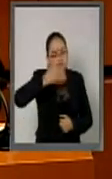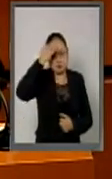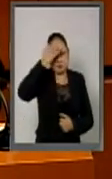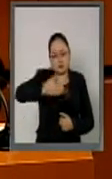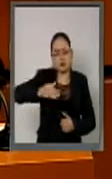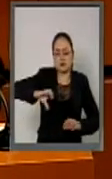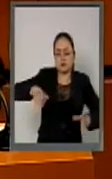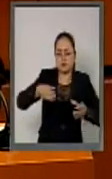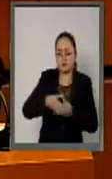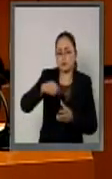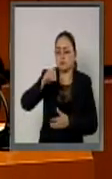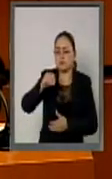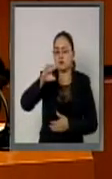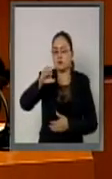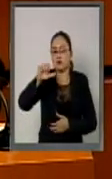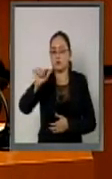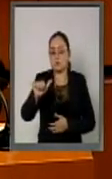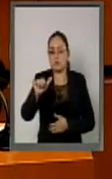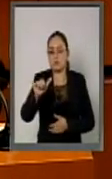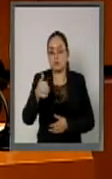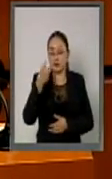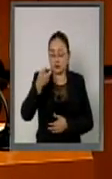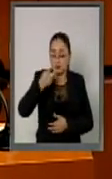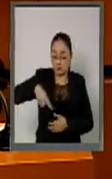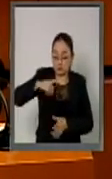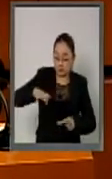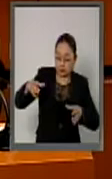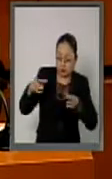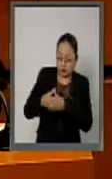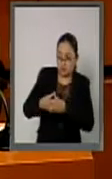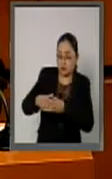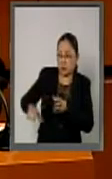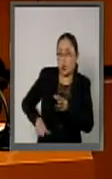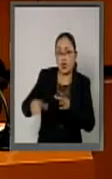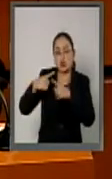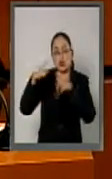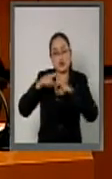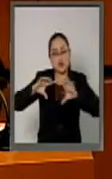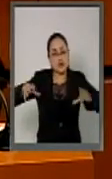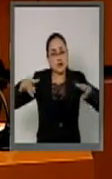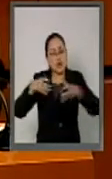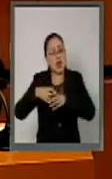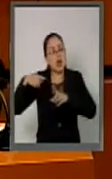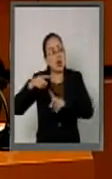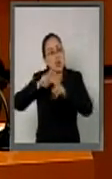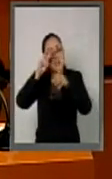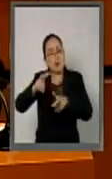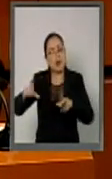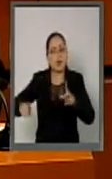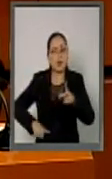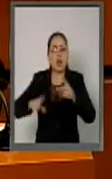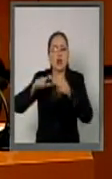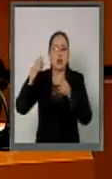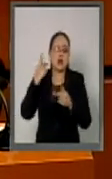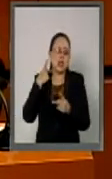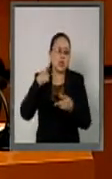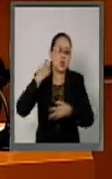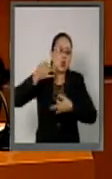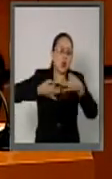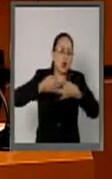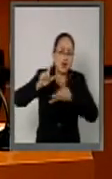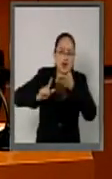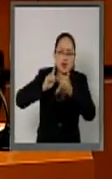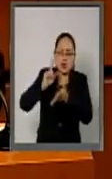los estados americanos es el principal foro gubernamental, político, jurídico y social de América.